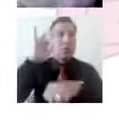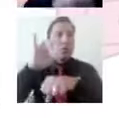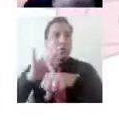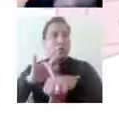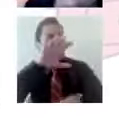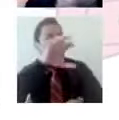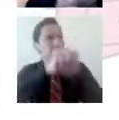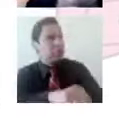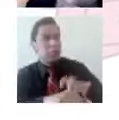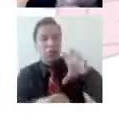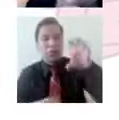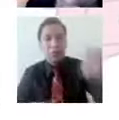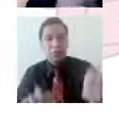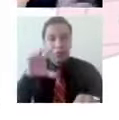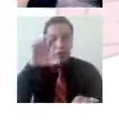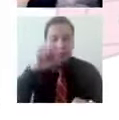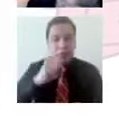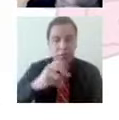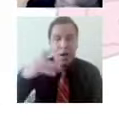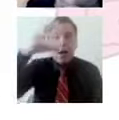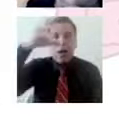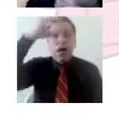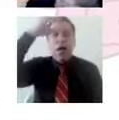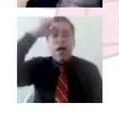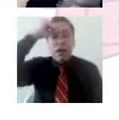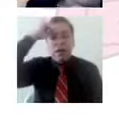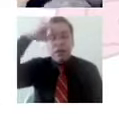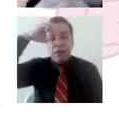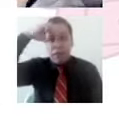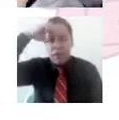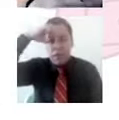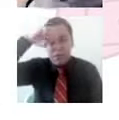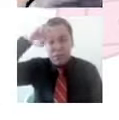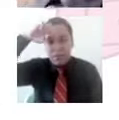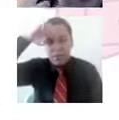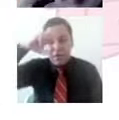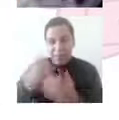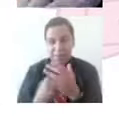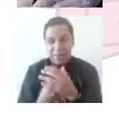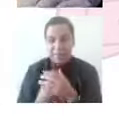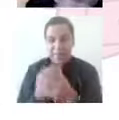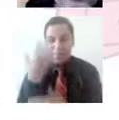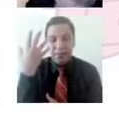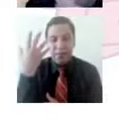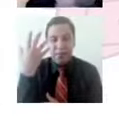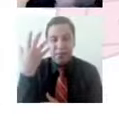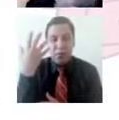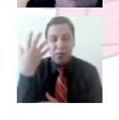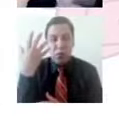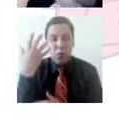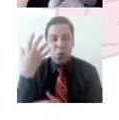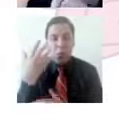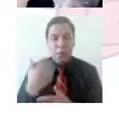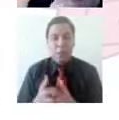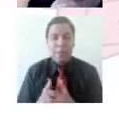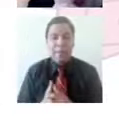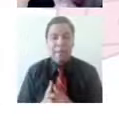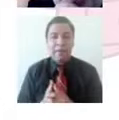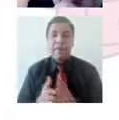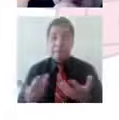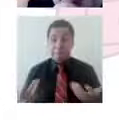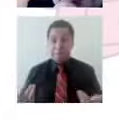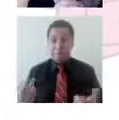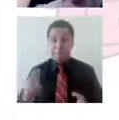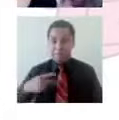sentido, va a depender, va a influir, ¿no? Va a estar, de una manera matizado, por nuestras propias